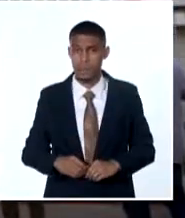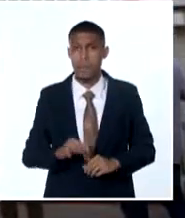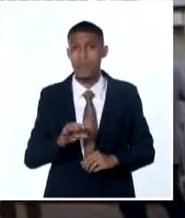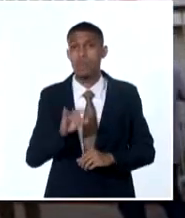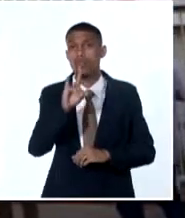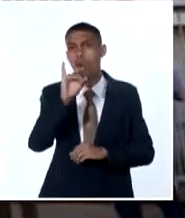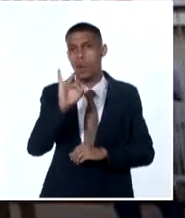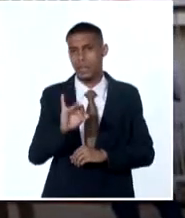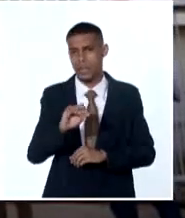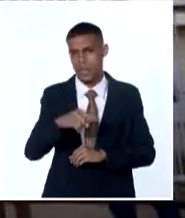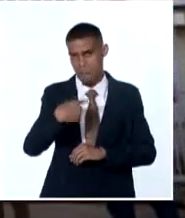de su natalicio.